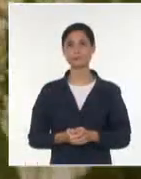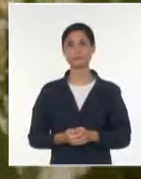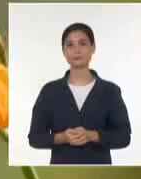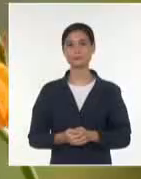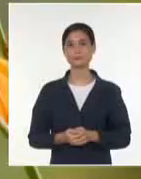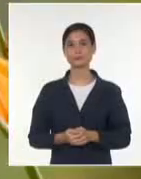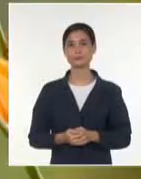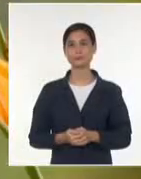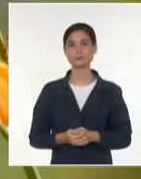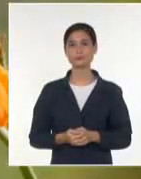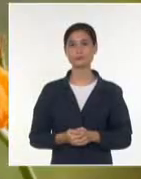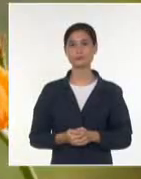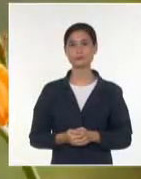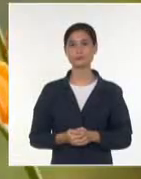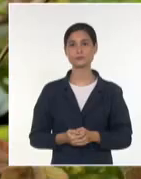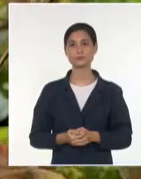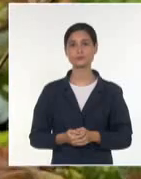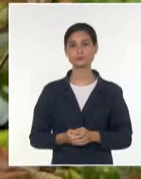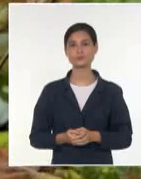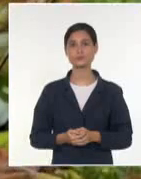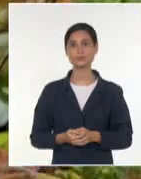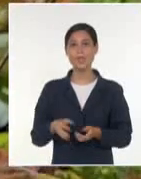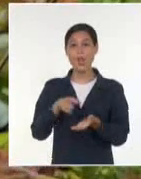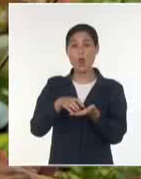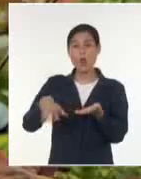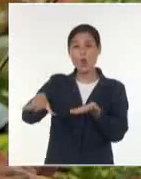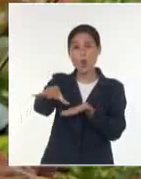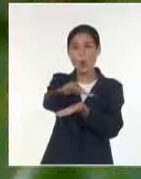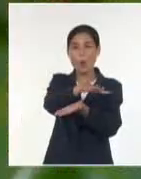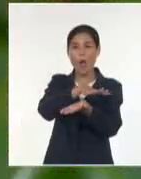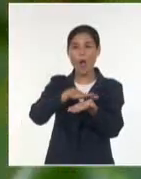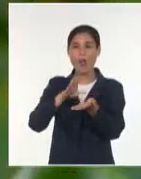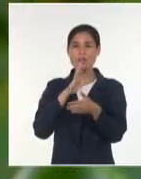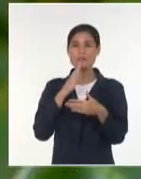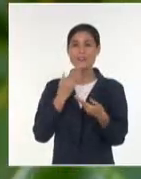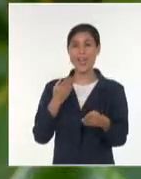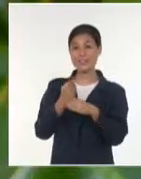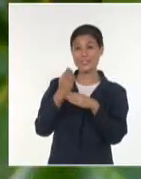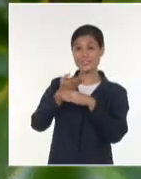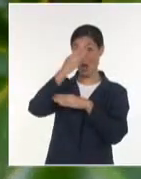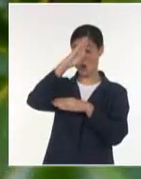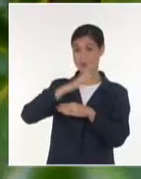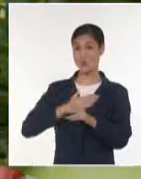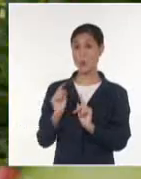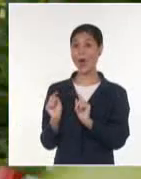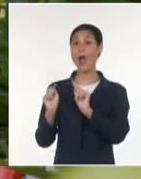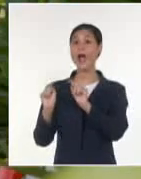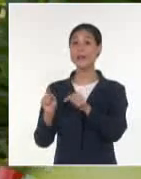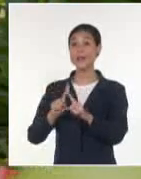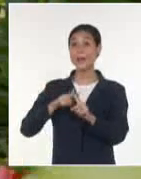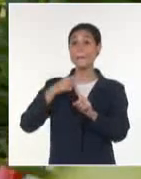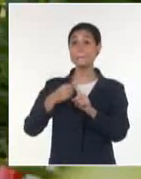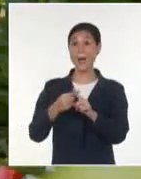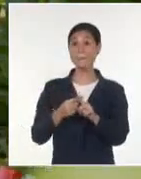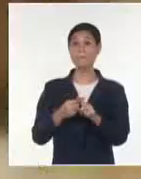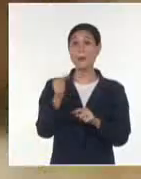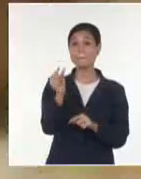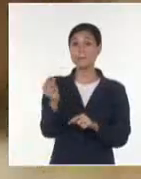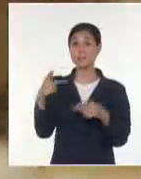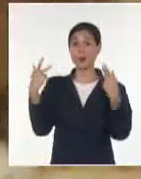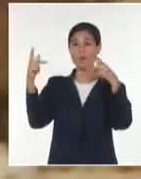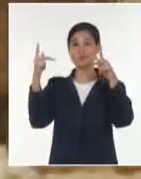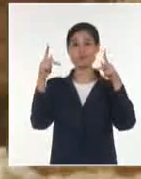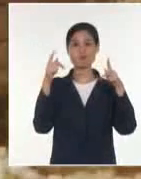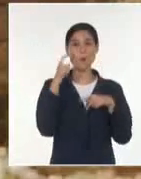Estos entornos, gestionados por el Centro Oriental de Ecosistemas y Biodiversidad, junto a actores del territorio, albergan una